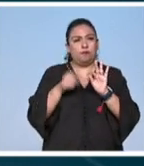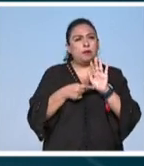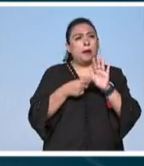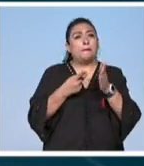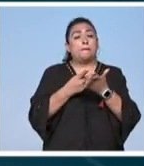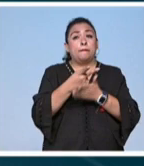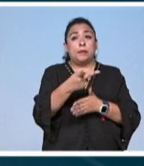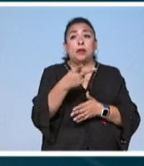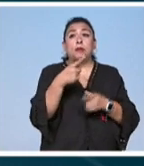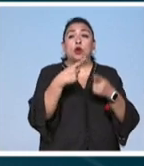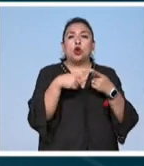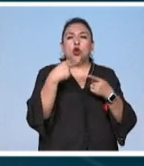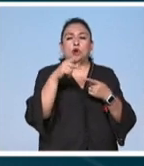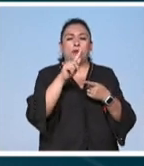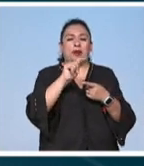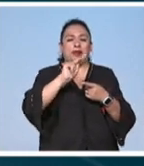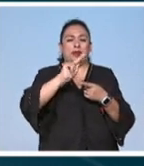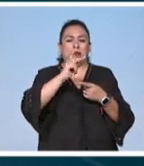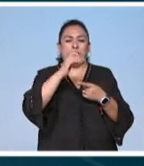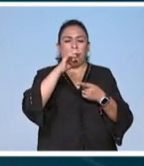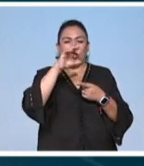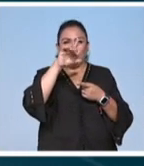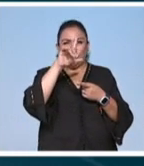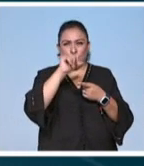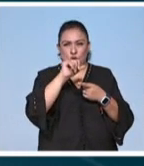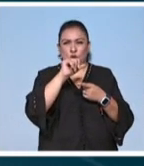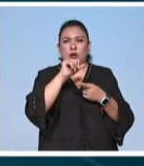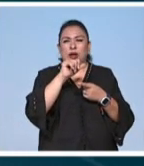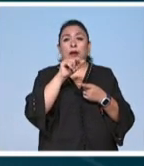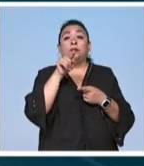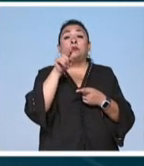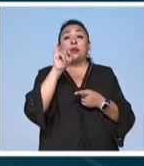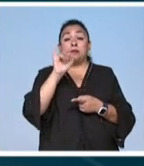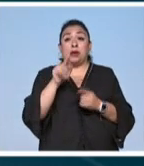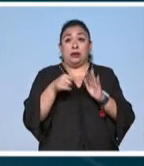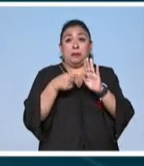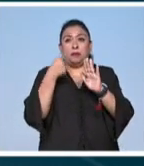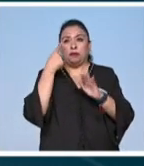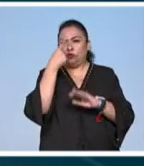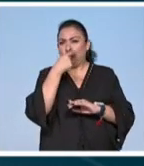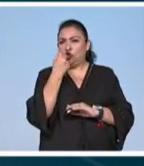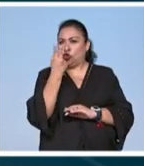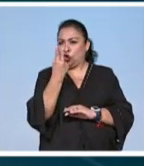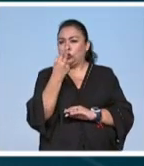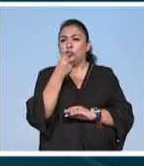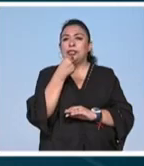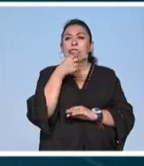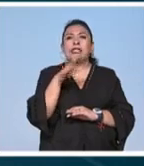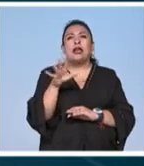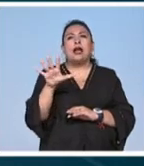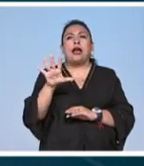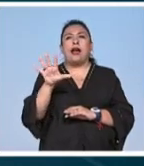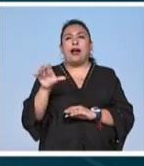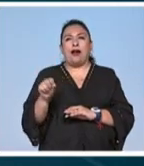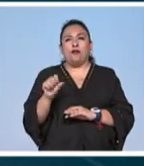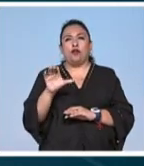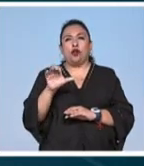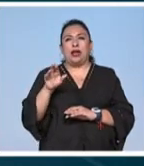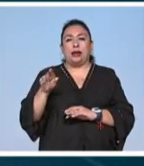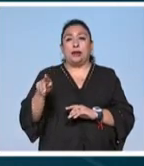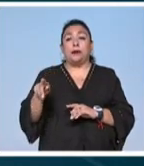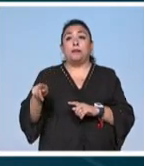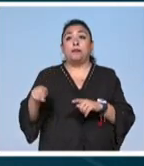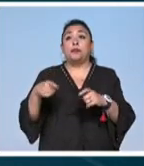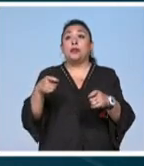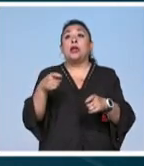que se llaman tapachula border town las imágenes muestran dos rostros de niñas de ascendencia afro caribeña que